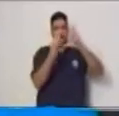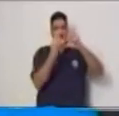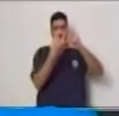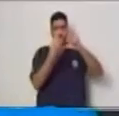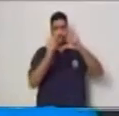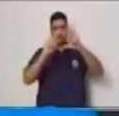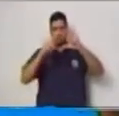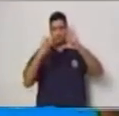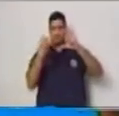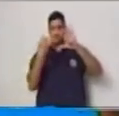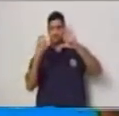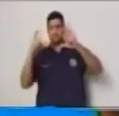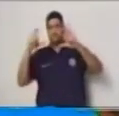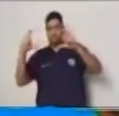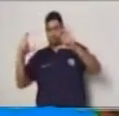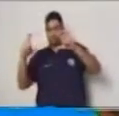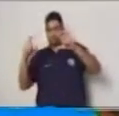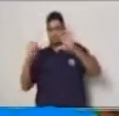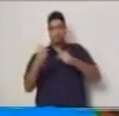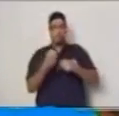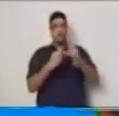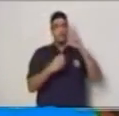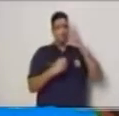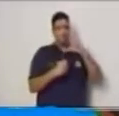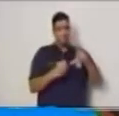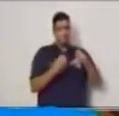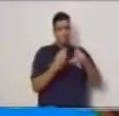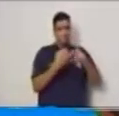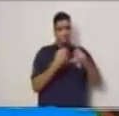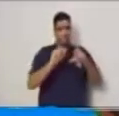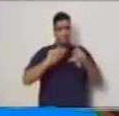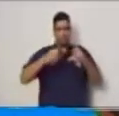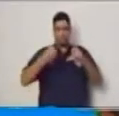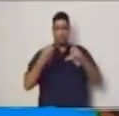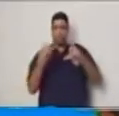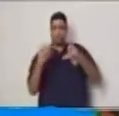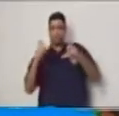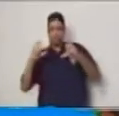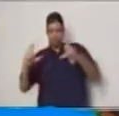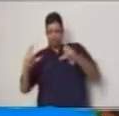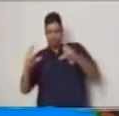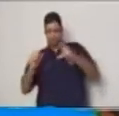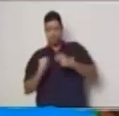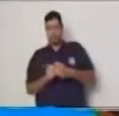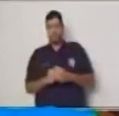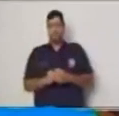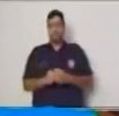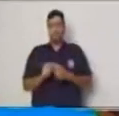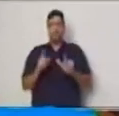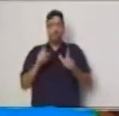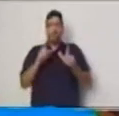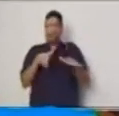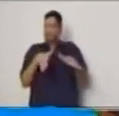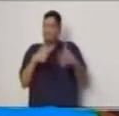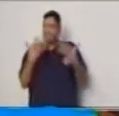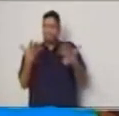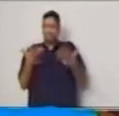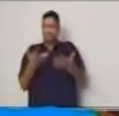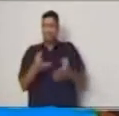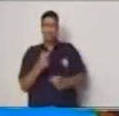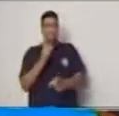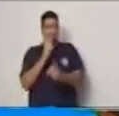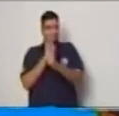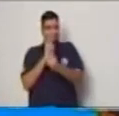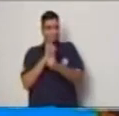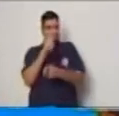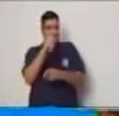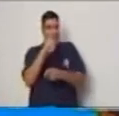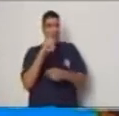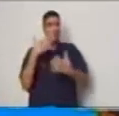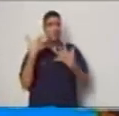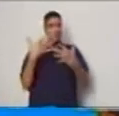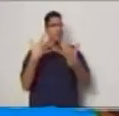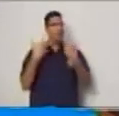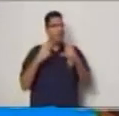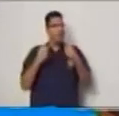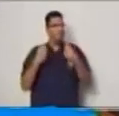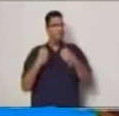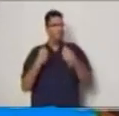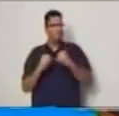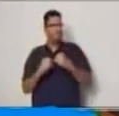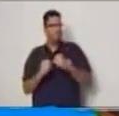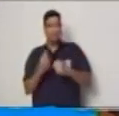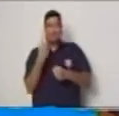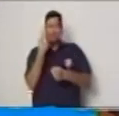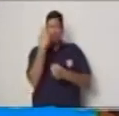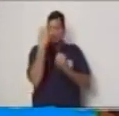correcto habiendo elaborado cada una de estas